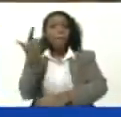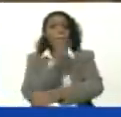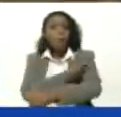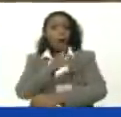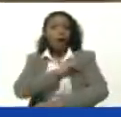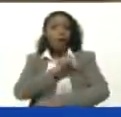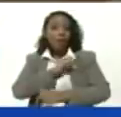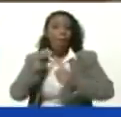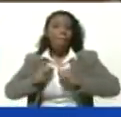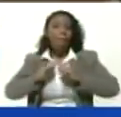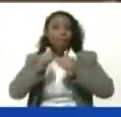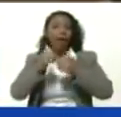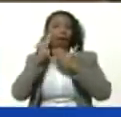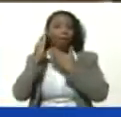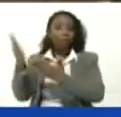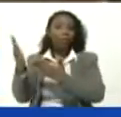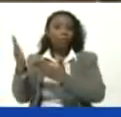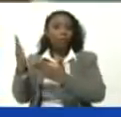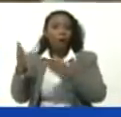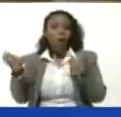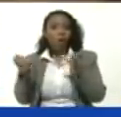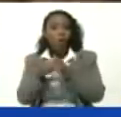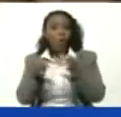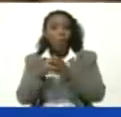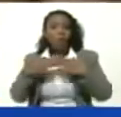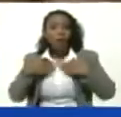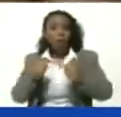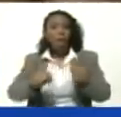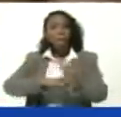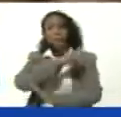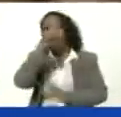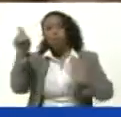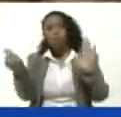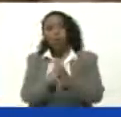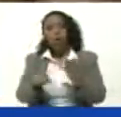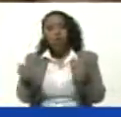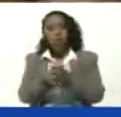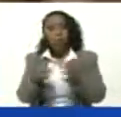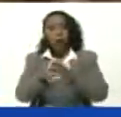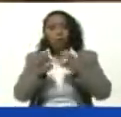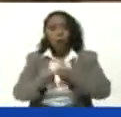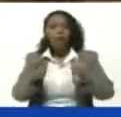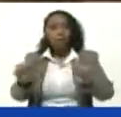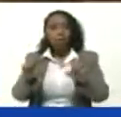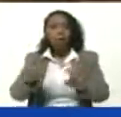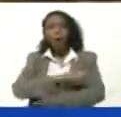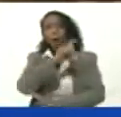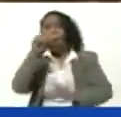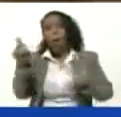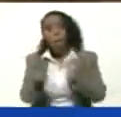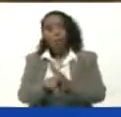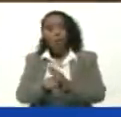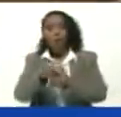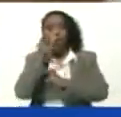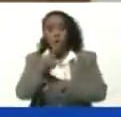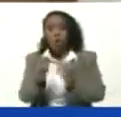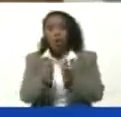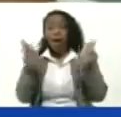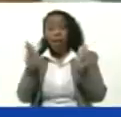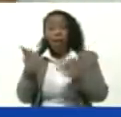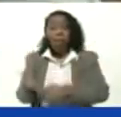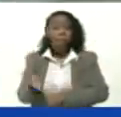Arrancará En el sector Salud Completo En el sector Educación Completo Dos grandes Prioridades